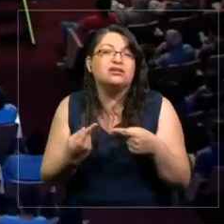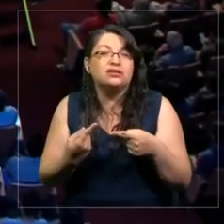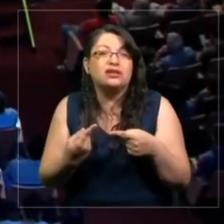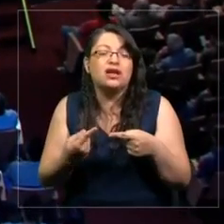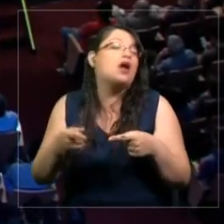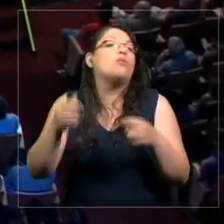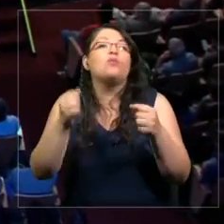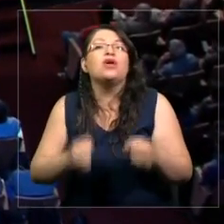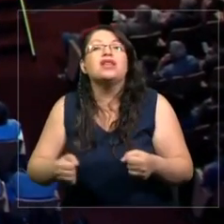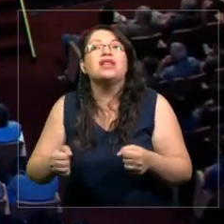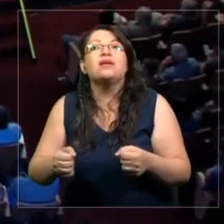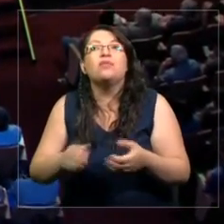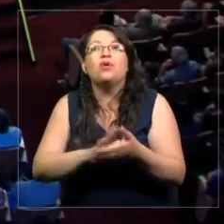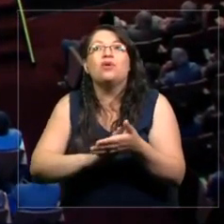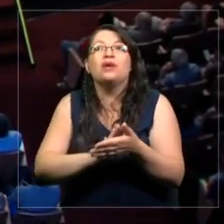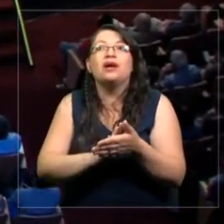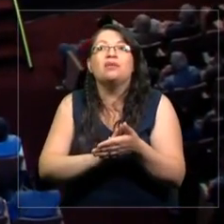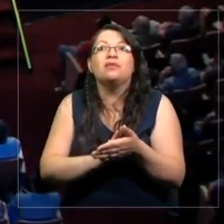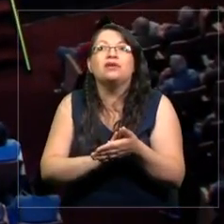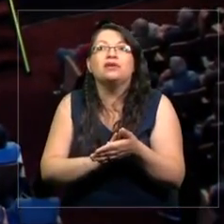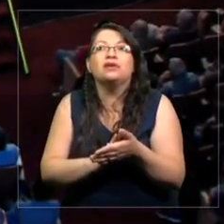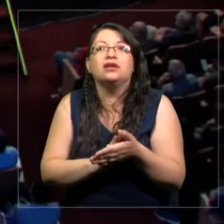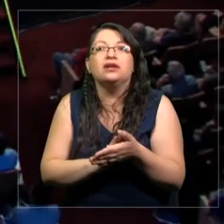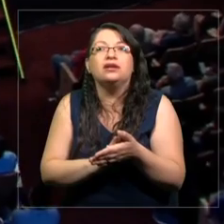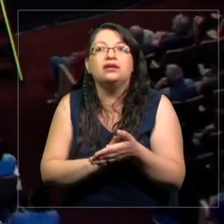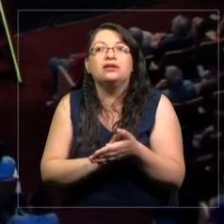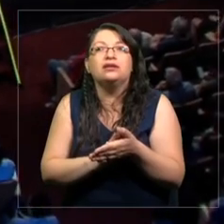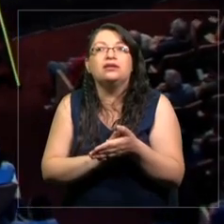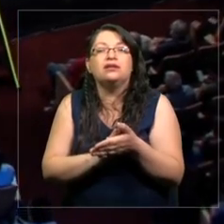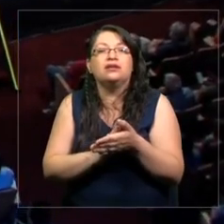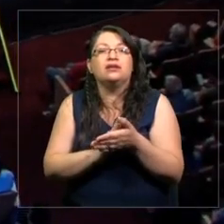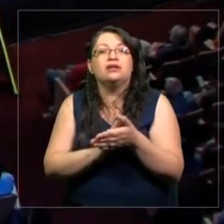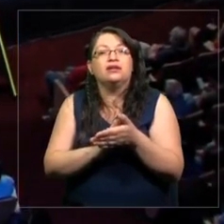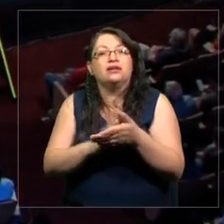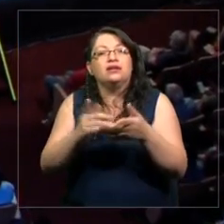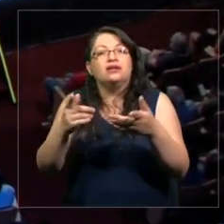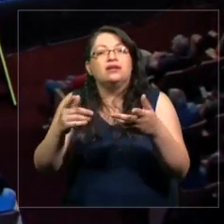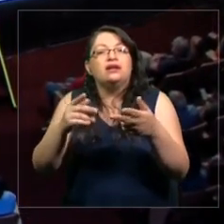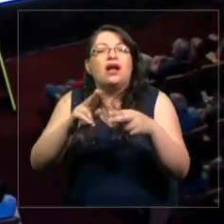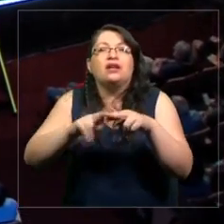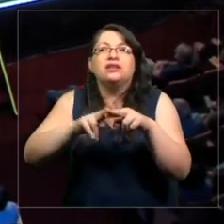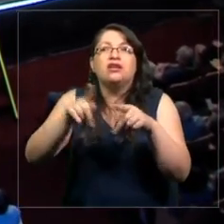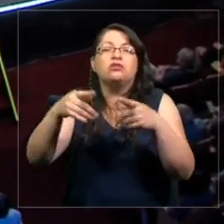¿Podríamos correr el tupido velo? ¿O bajar la cortina, como diría Haces Falsos?